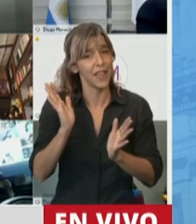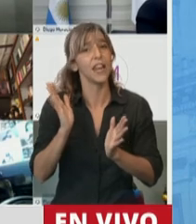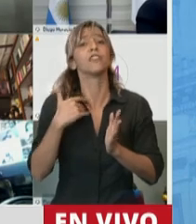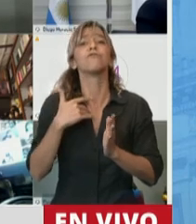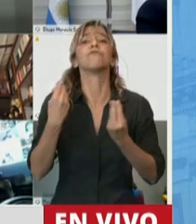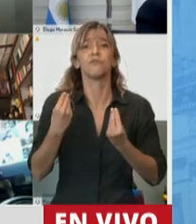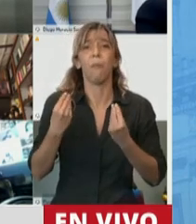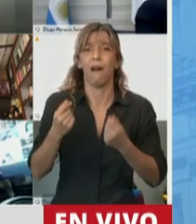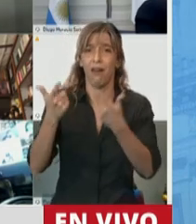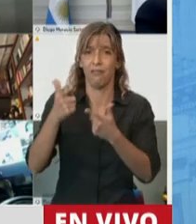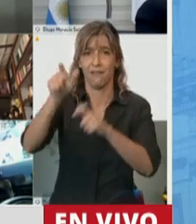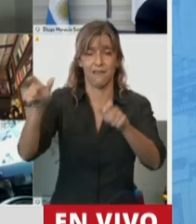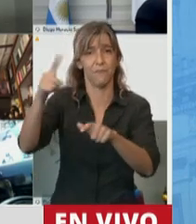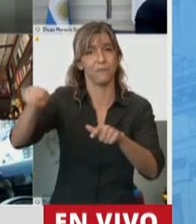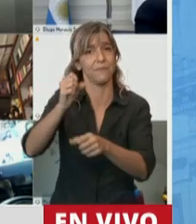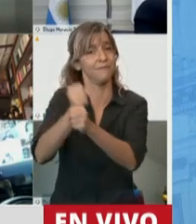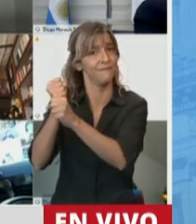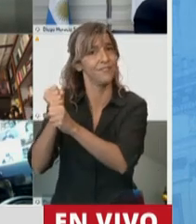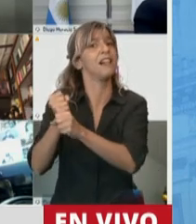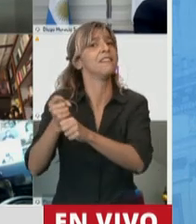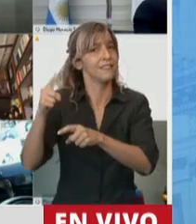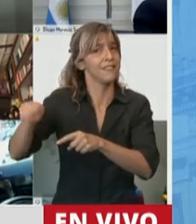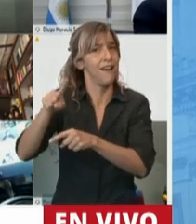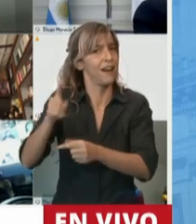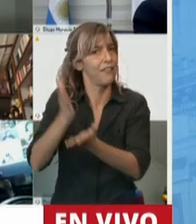a todos los teletrabajadores del país. Gracias, señor presidente.